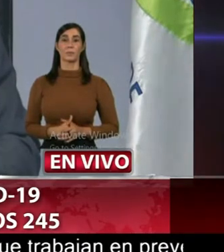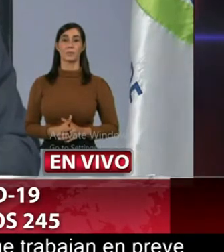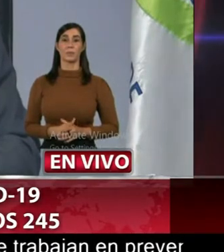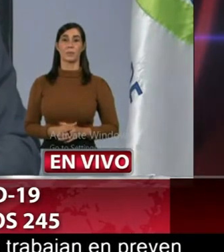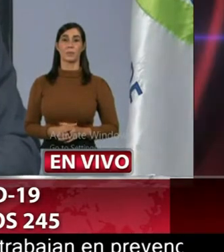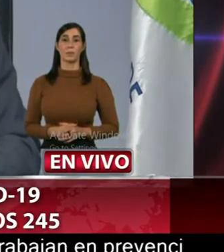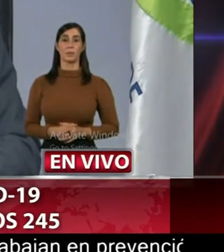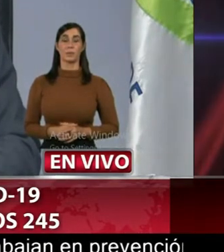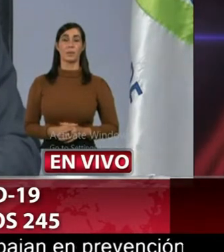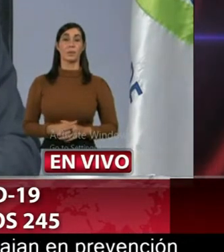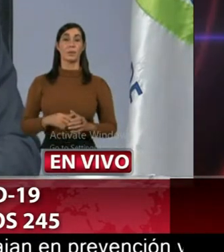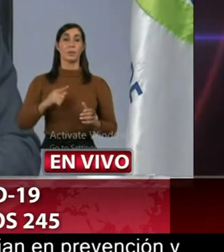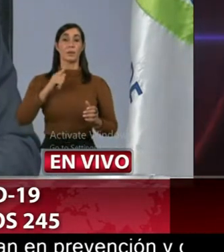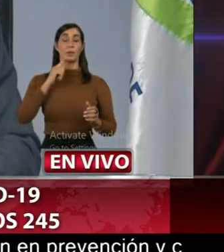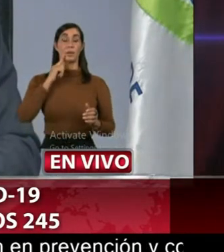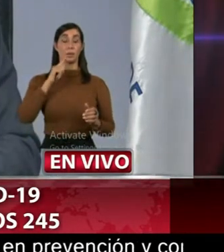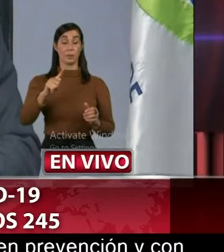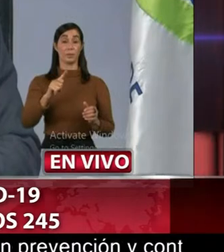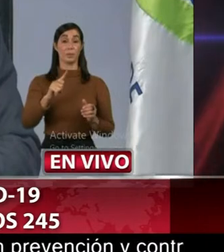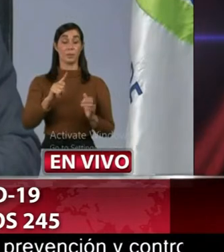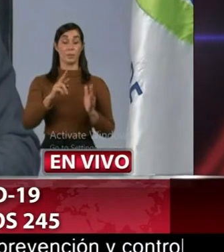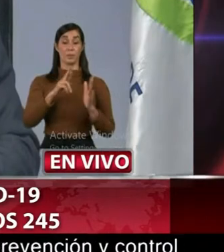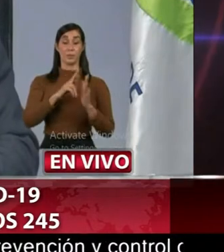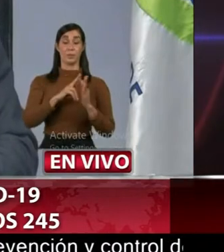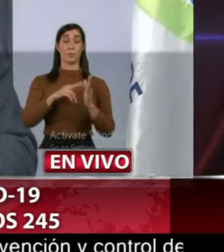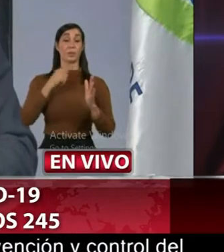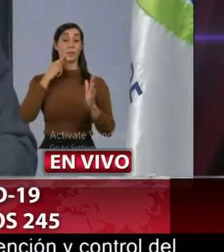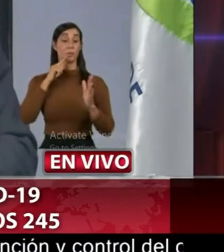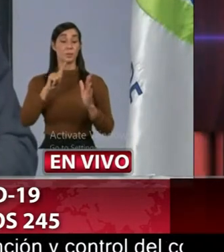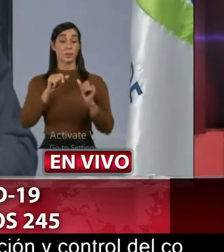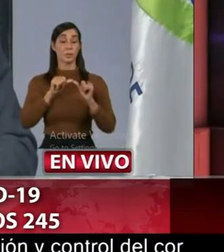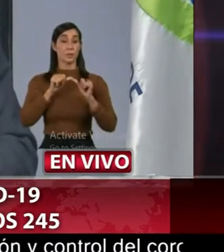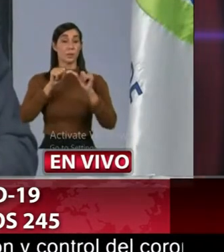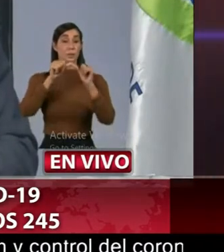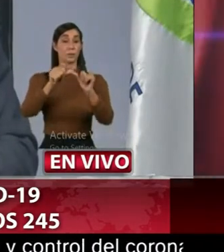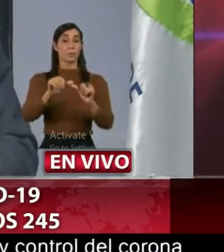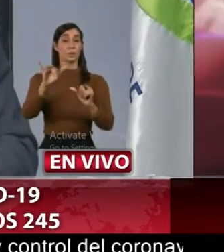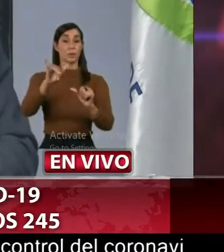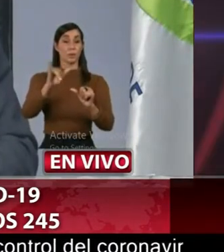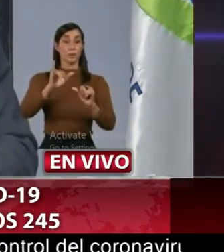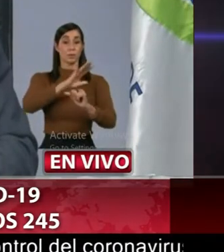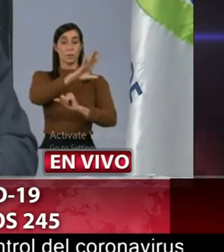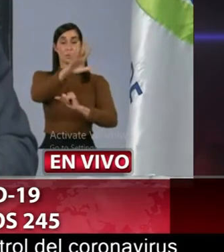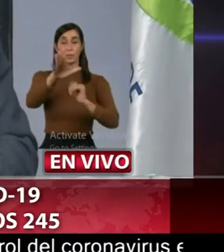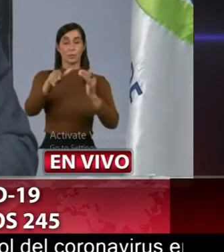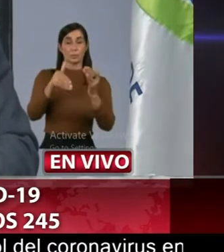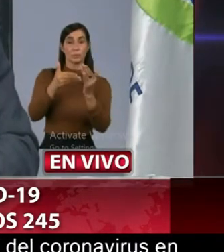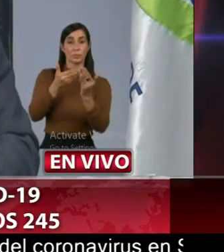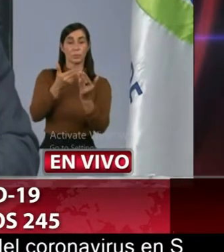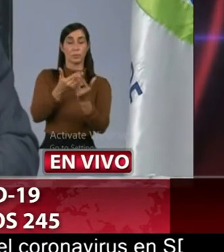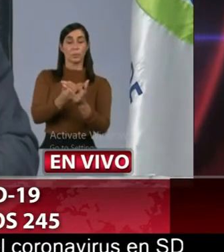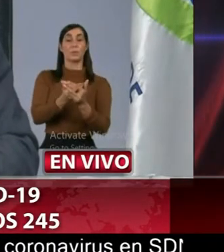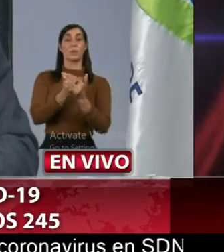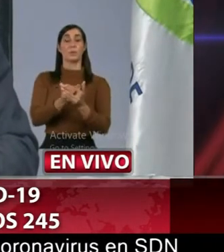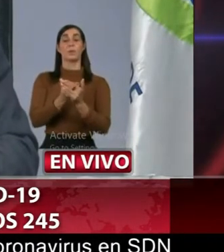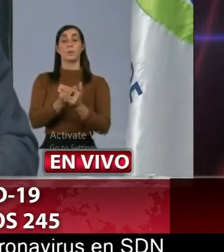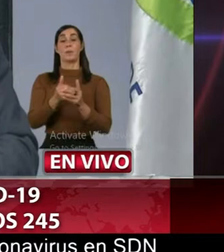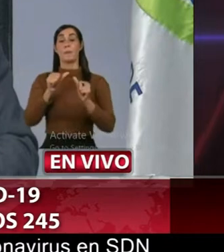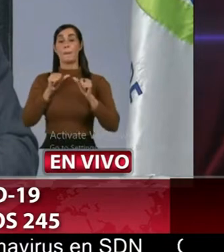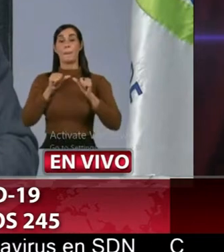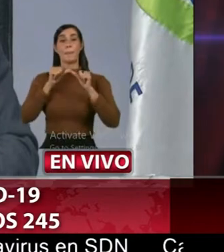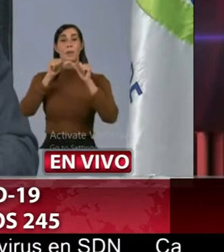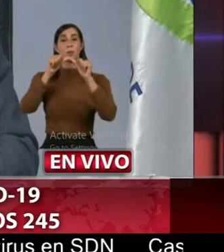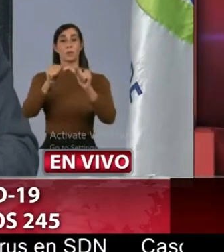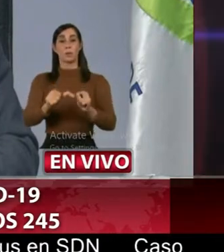las recomendaciones se mantienen para toda la población en general mantener